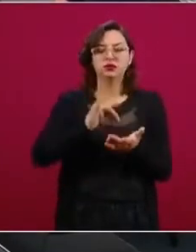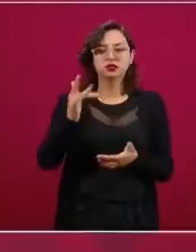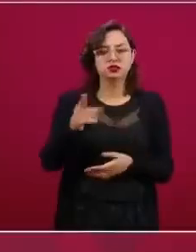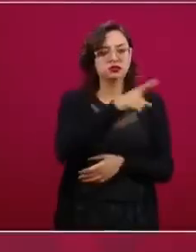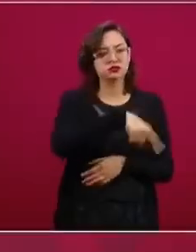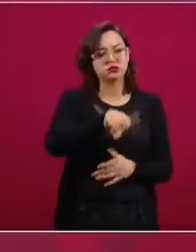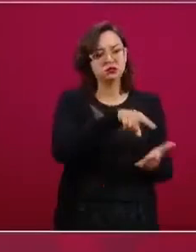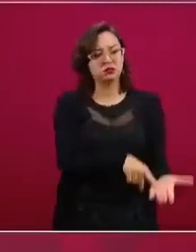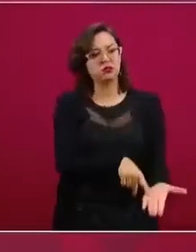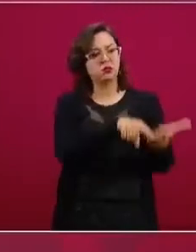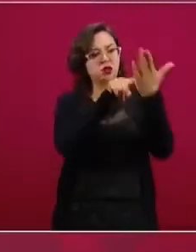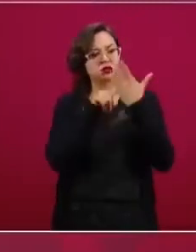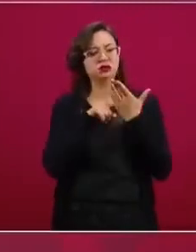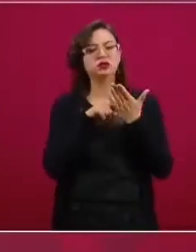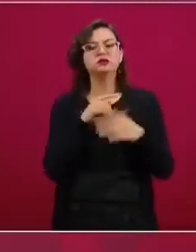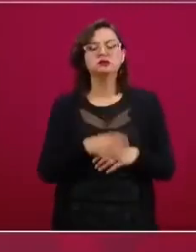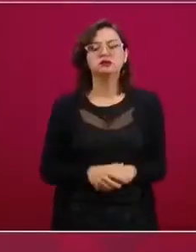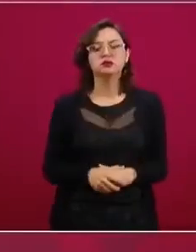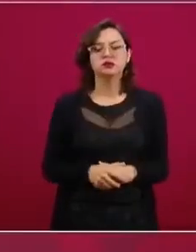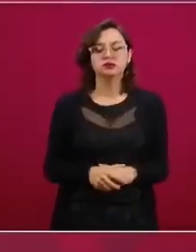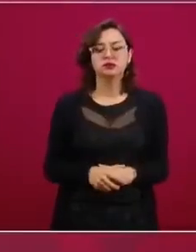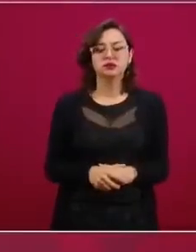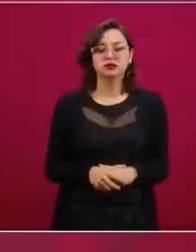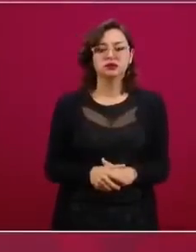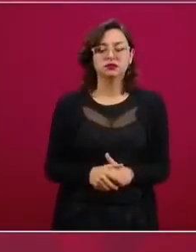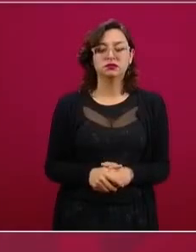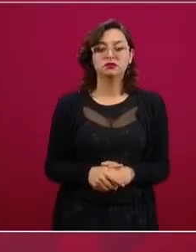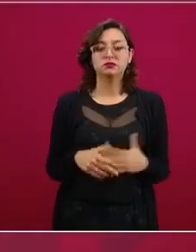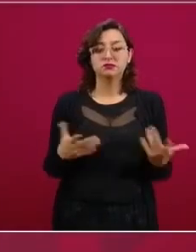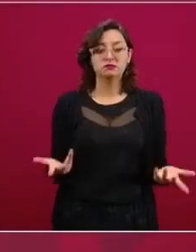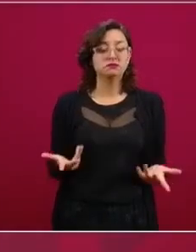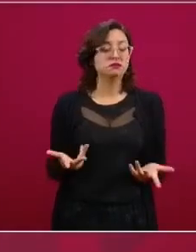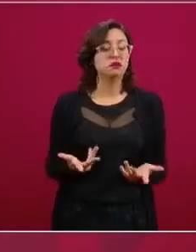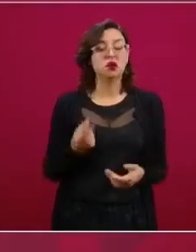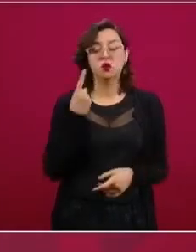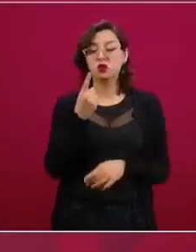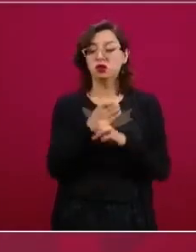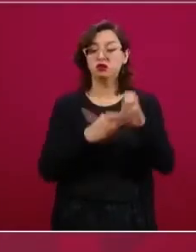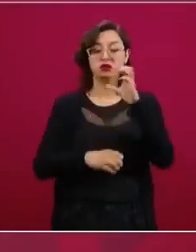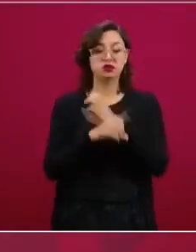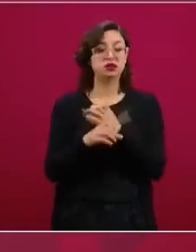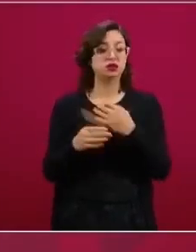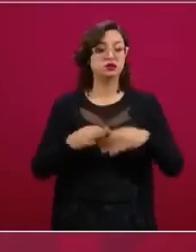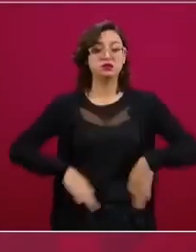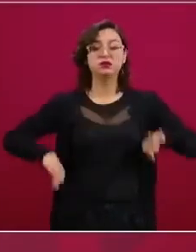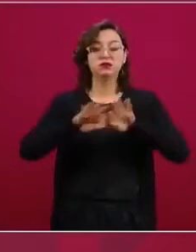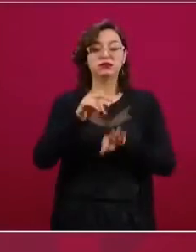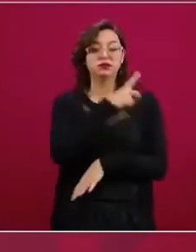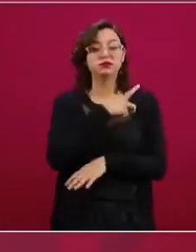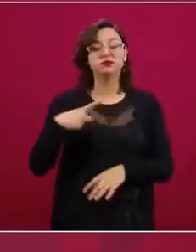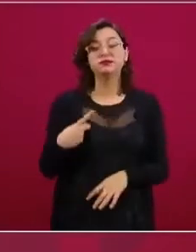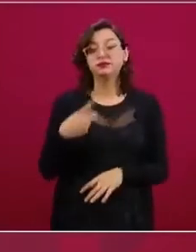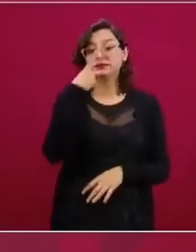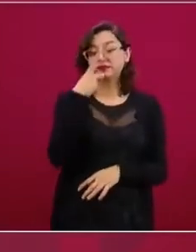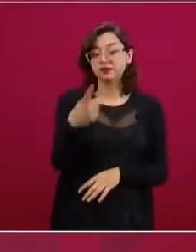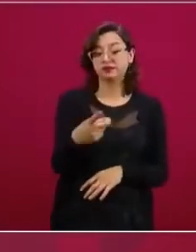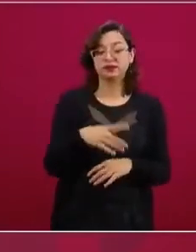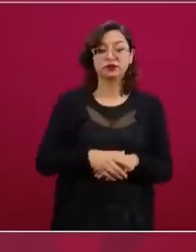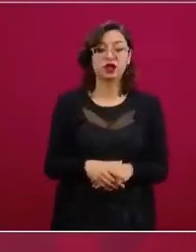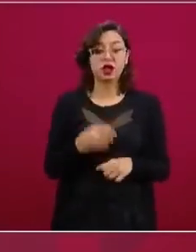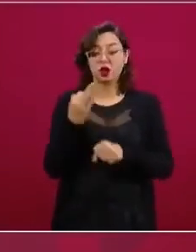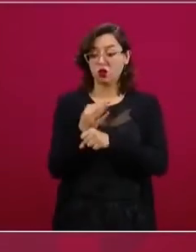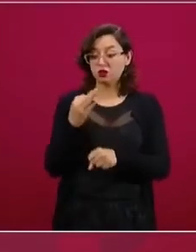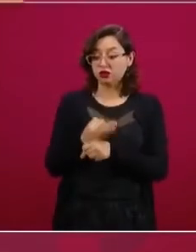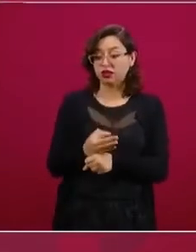hagan ver estas situaciones. Miren, hay un elemento que creo que es bien importante mencionar. Muchas de las cosas que estamos